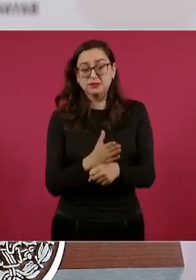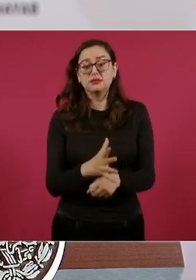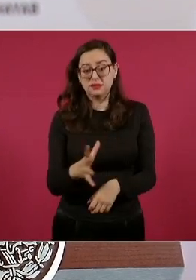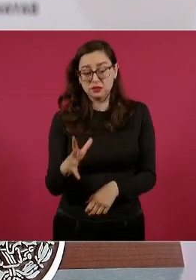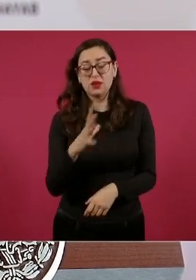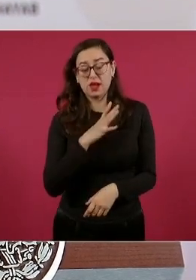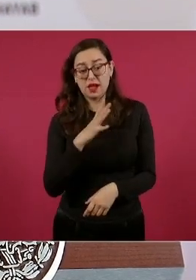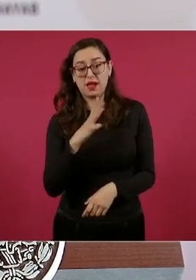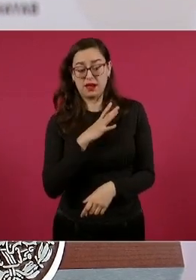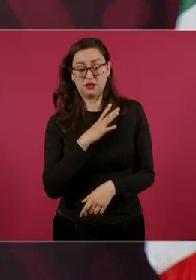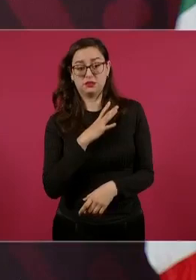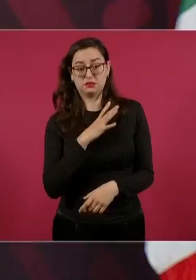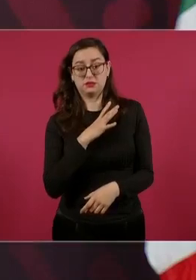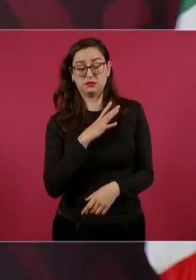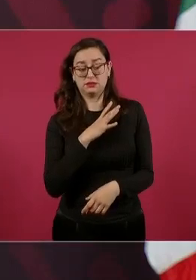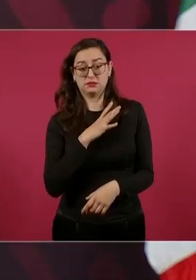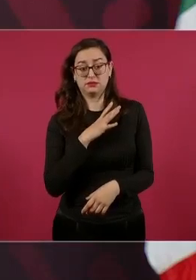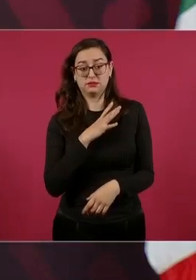condenados.